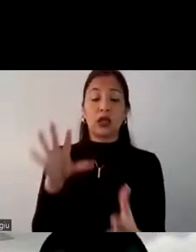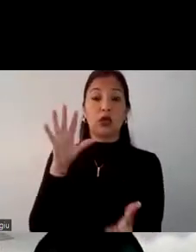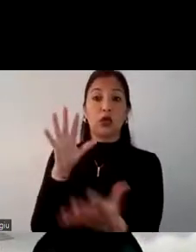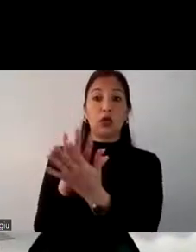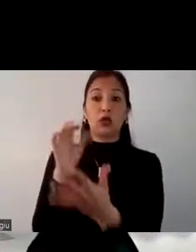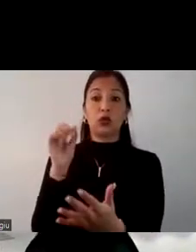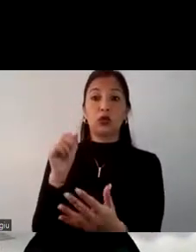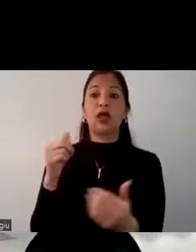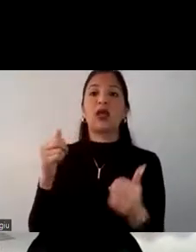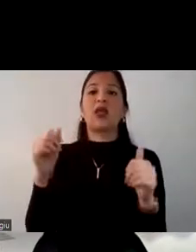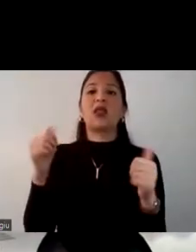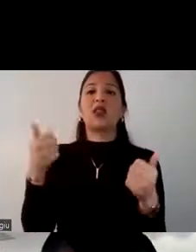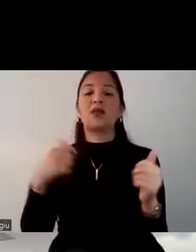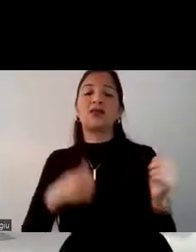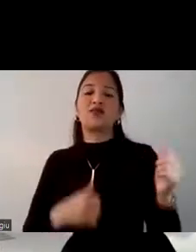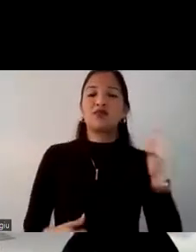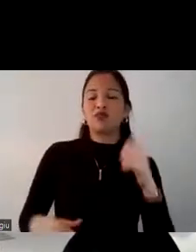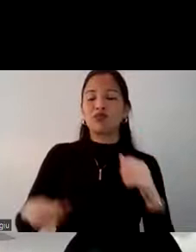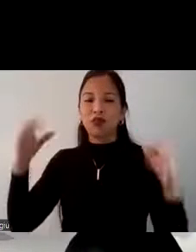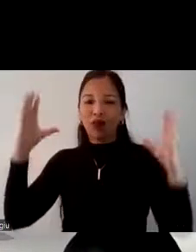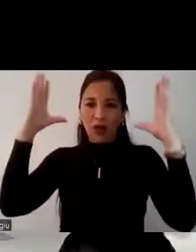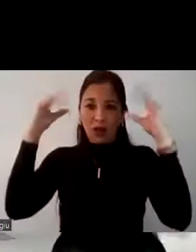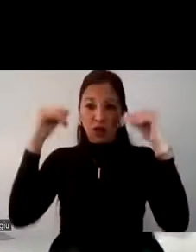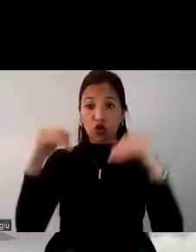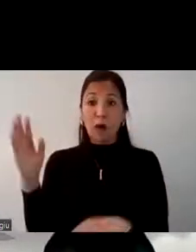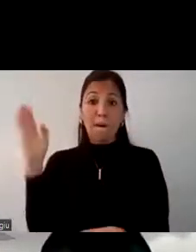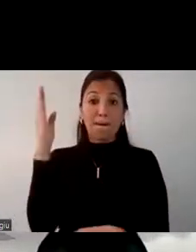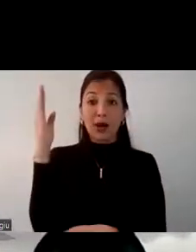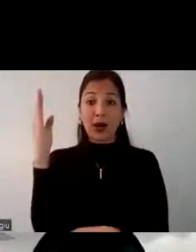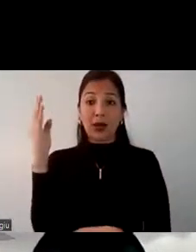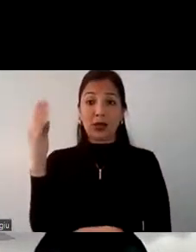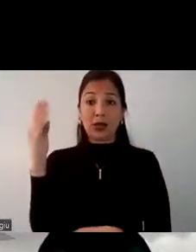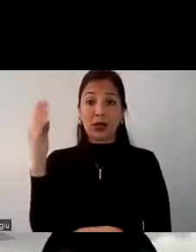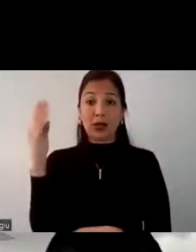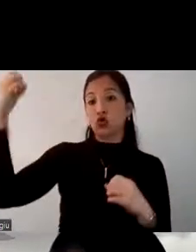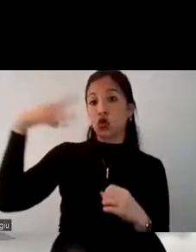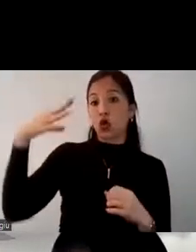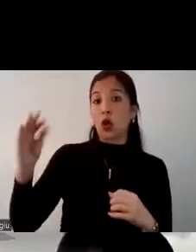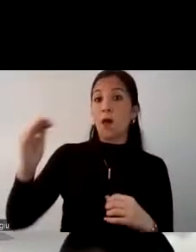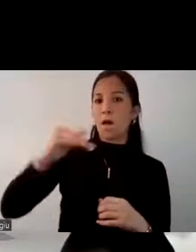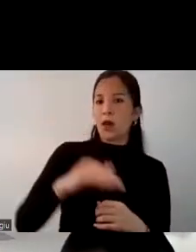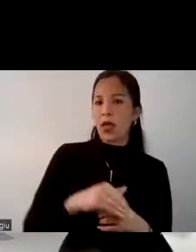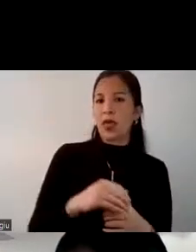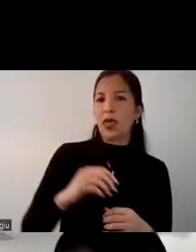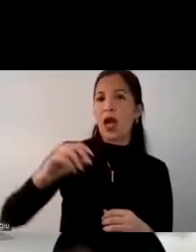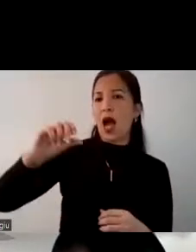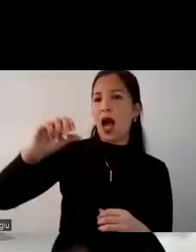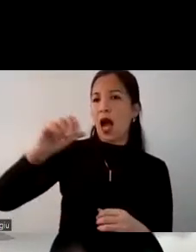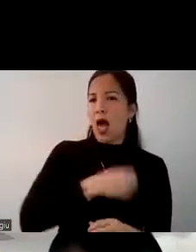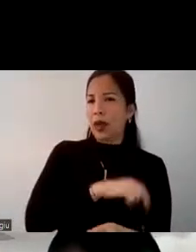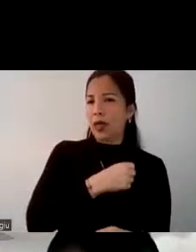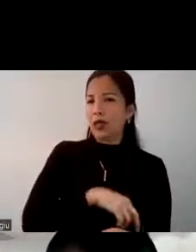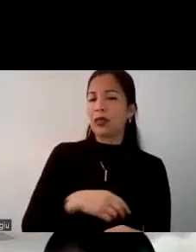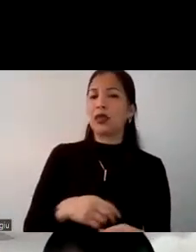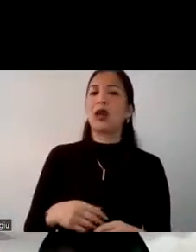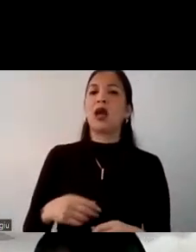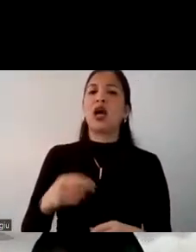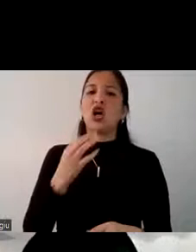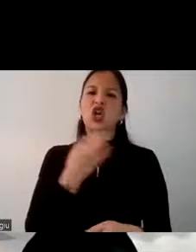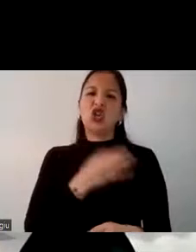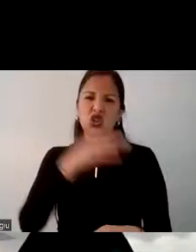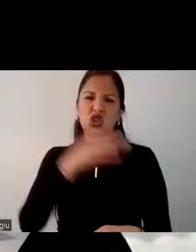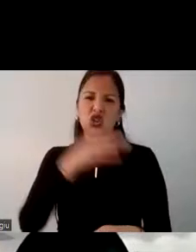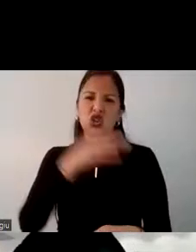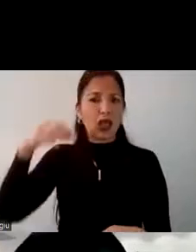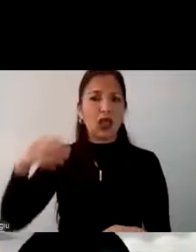lo que es diversión nocturna. Brasil, por su parte, con lo que es sol y playa. Argentina y Chile, más que nada, lo que es un turismo